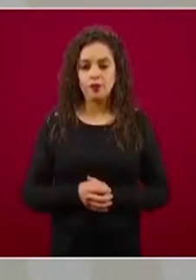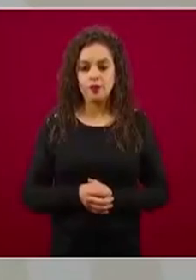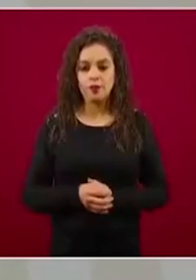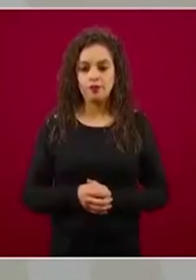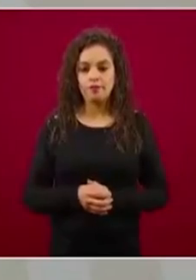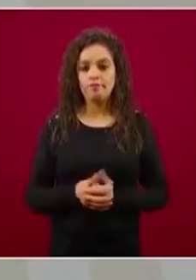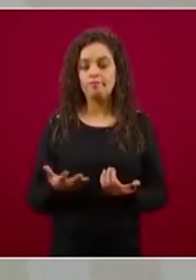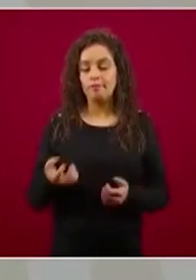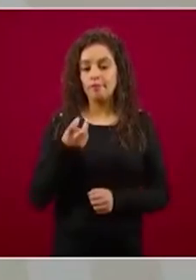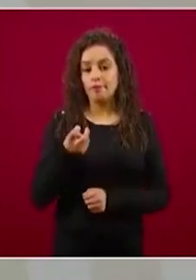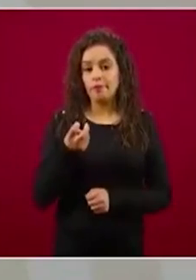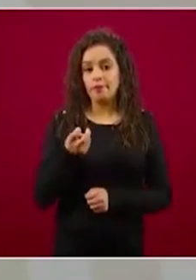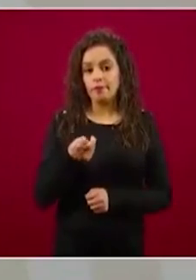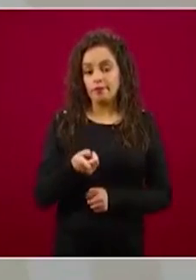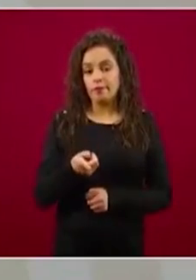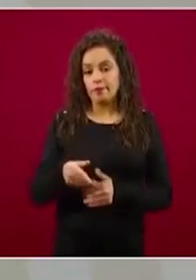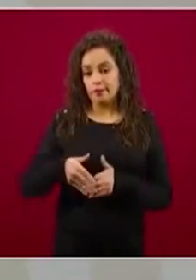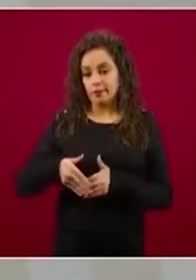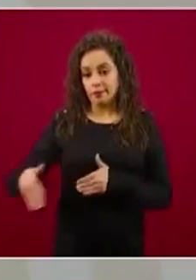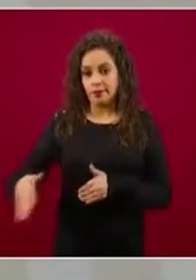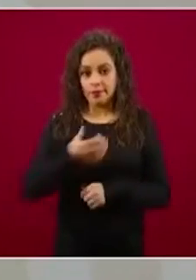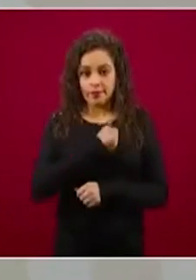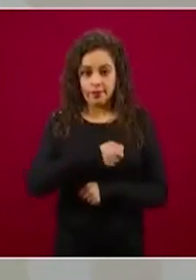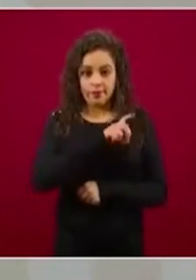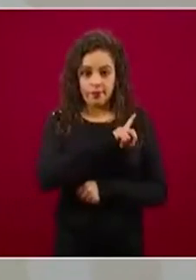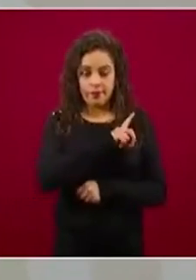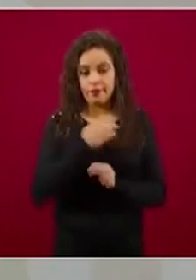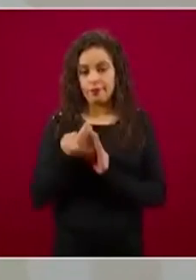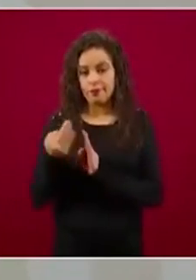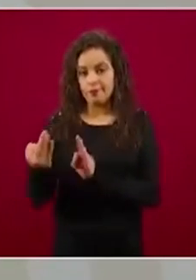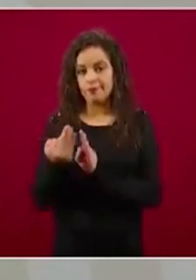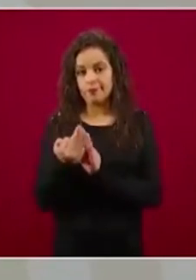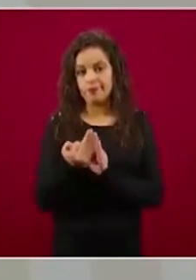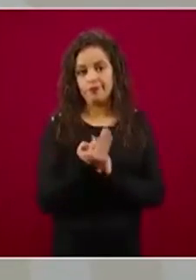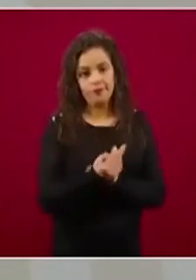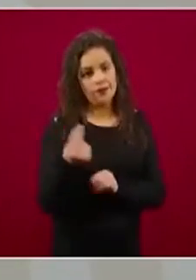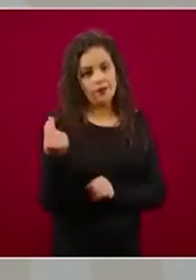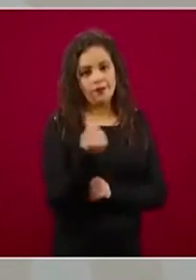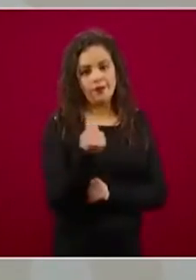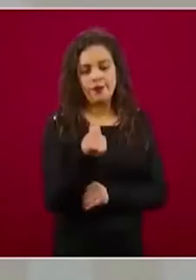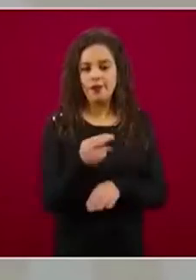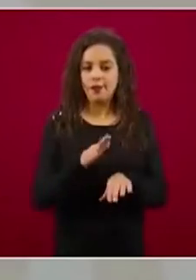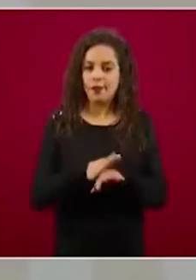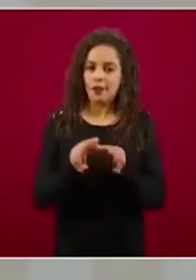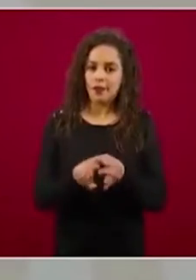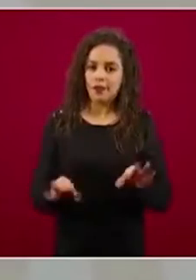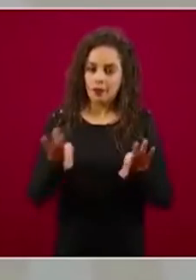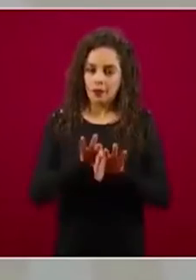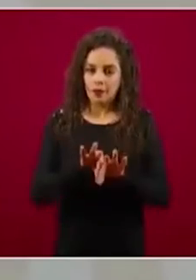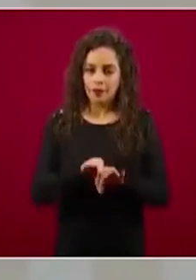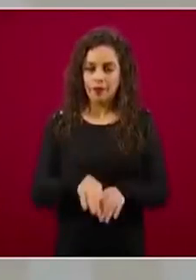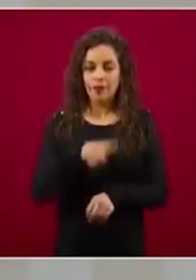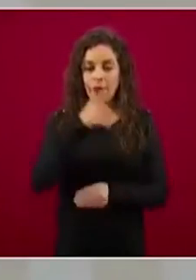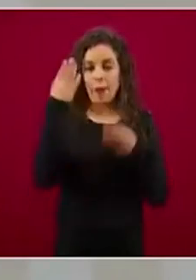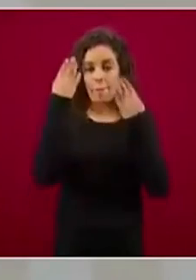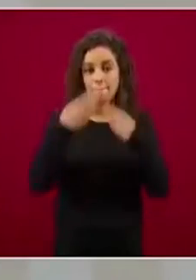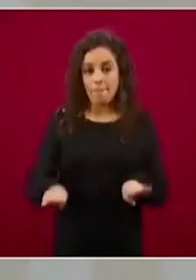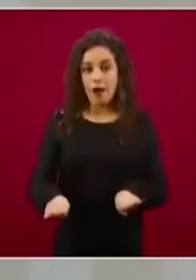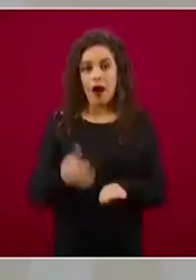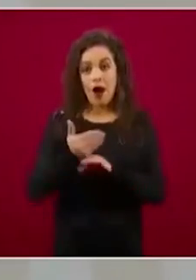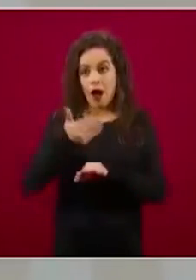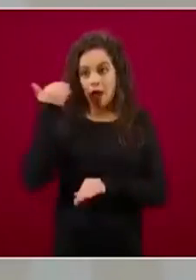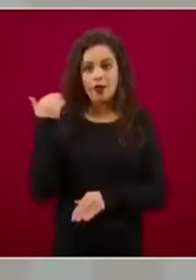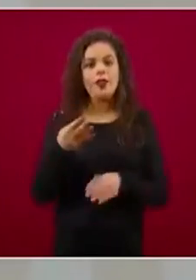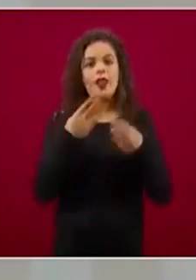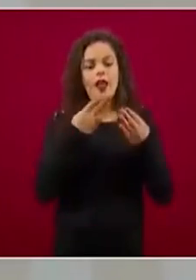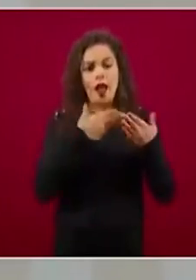Sana Distancia. Hay muchas sucursales que habían estado abiertas y ahora han estado cerradas, entonces la logística